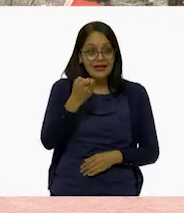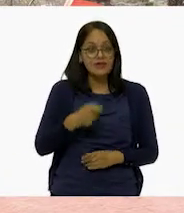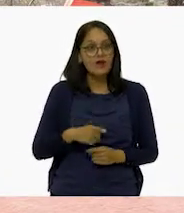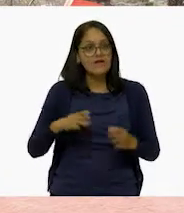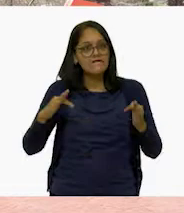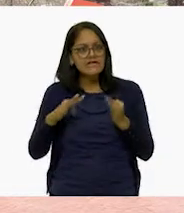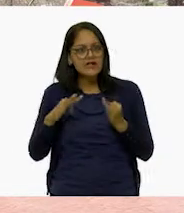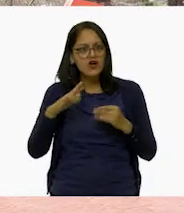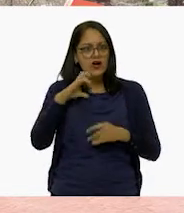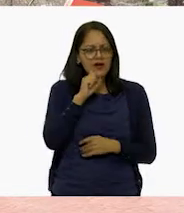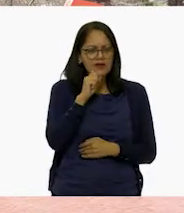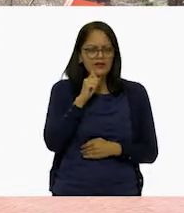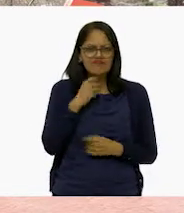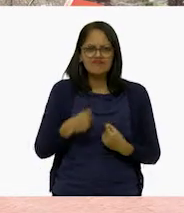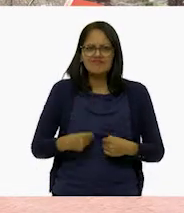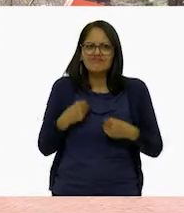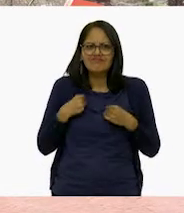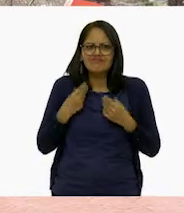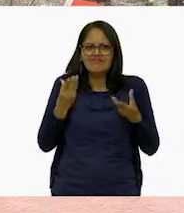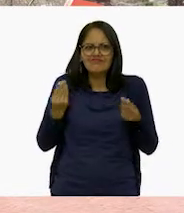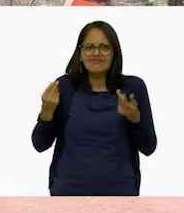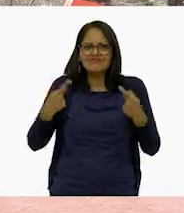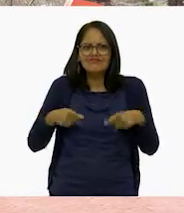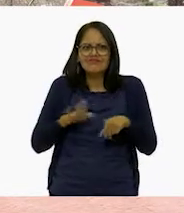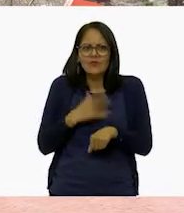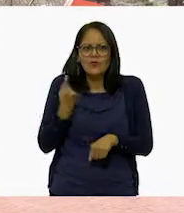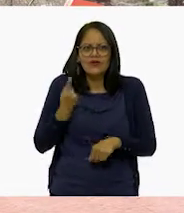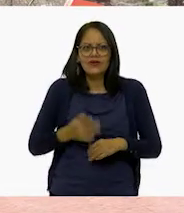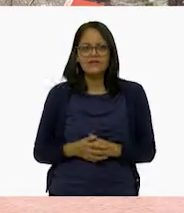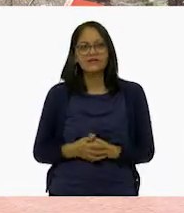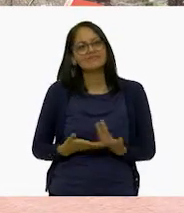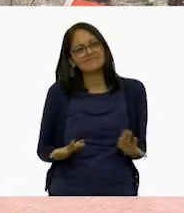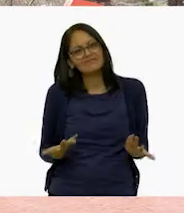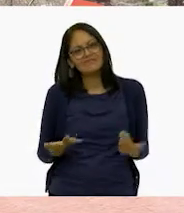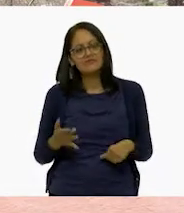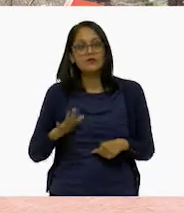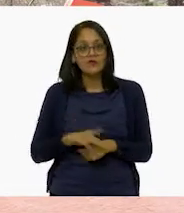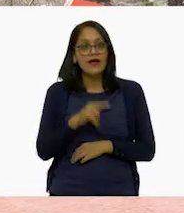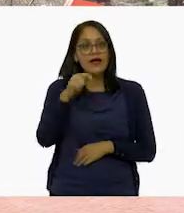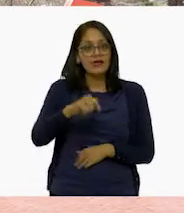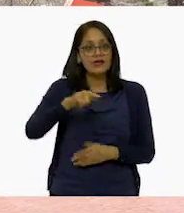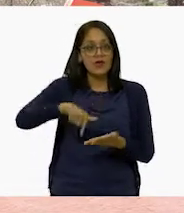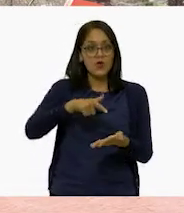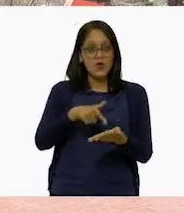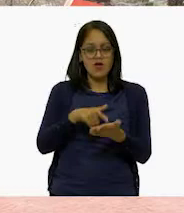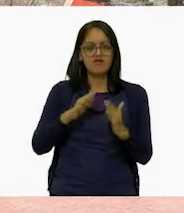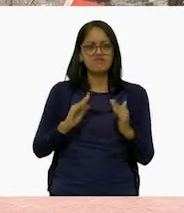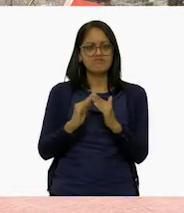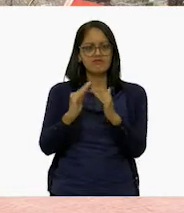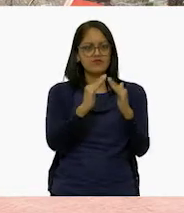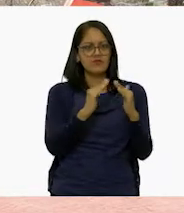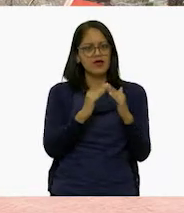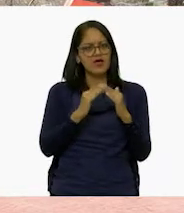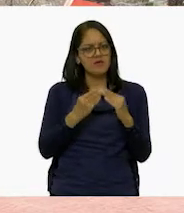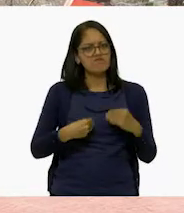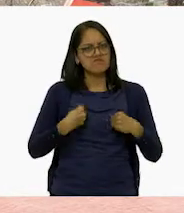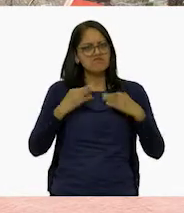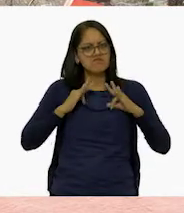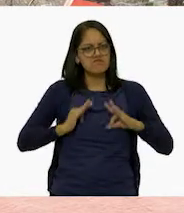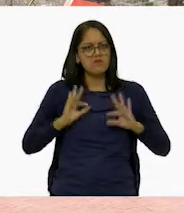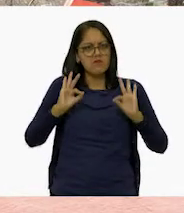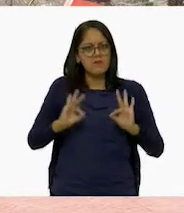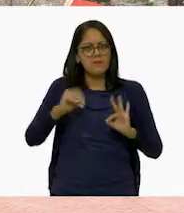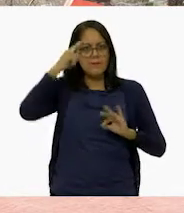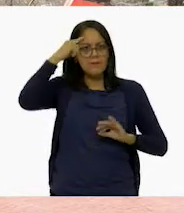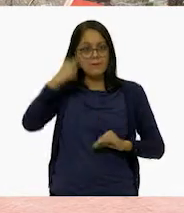¿por qué vive tanta gente aquí? Pues simplemente porque encontraron las condiciones adecuadas para desarrollar